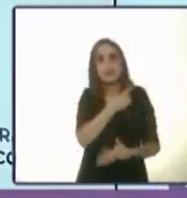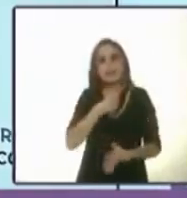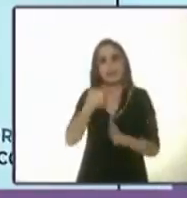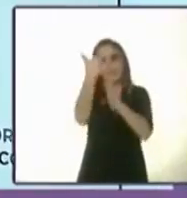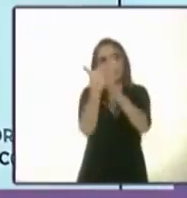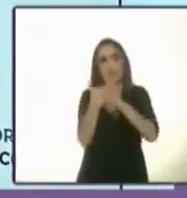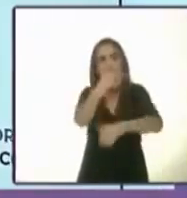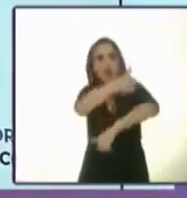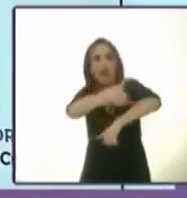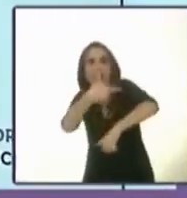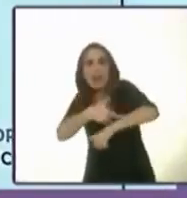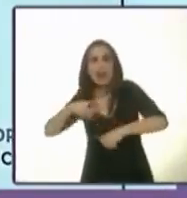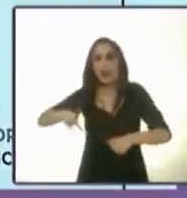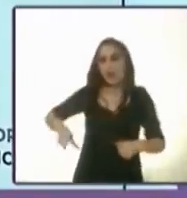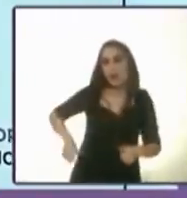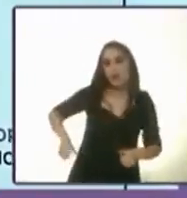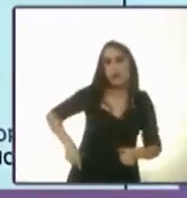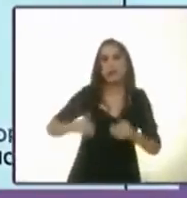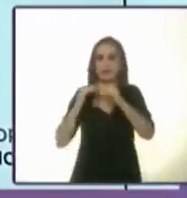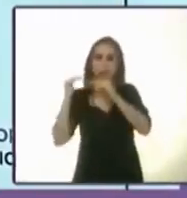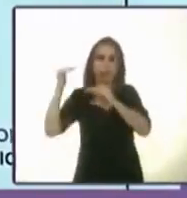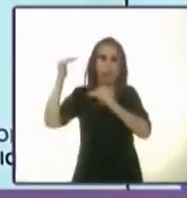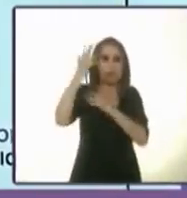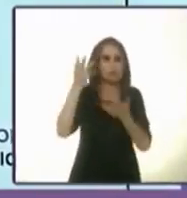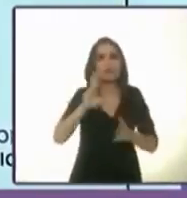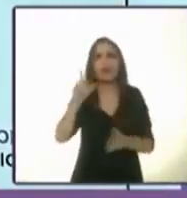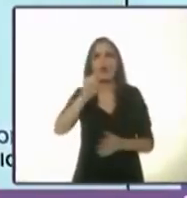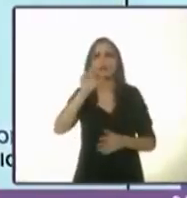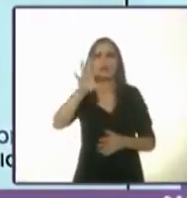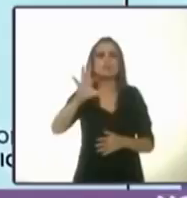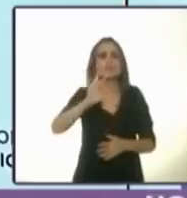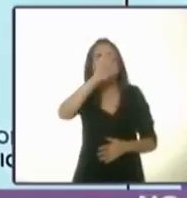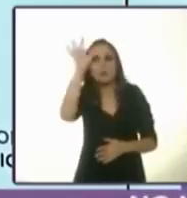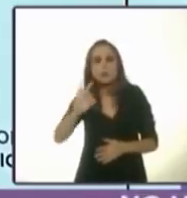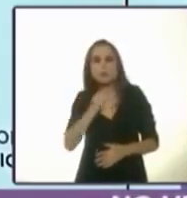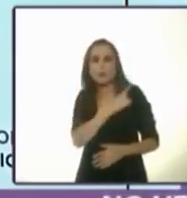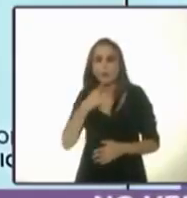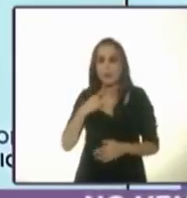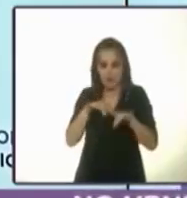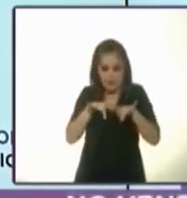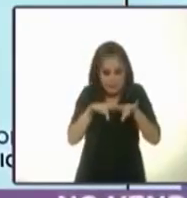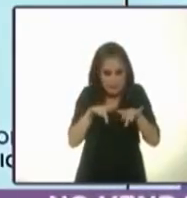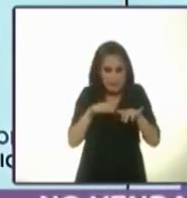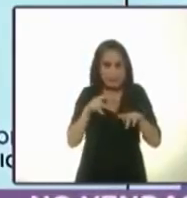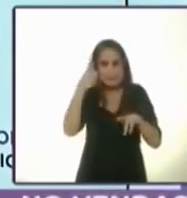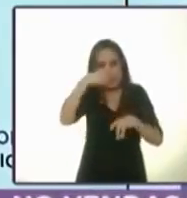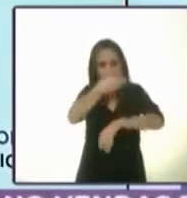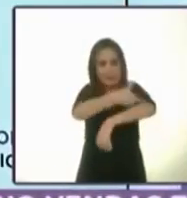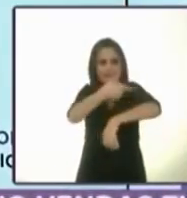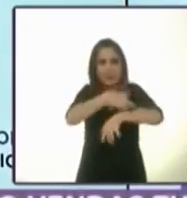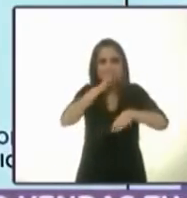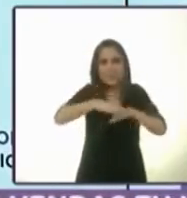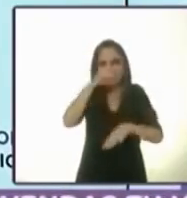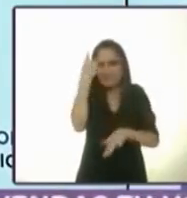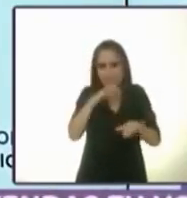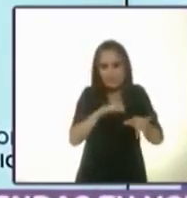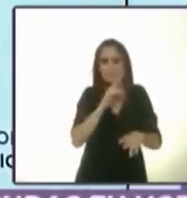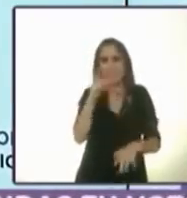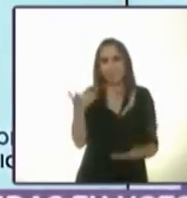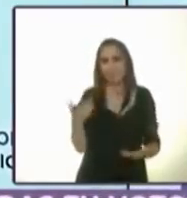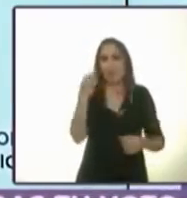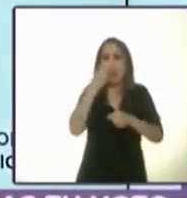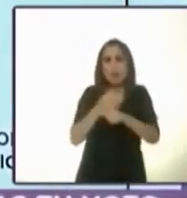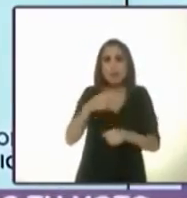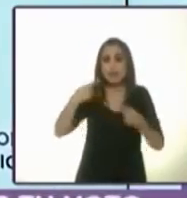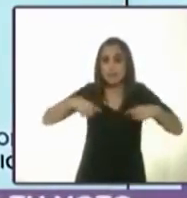la burocracia a la ciudad. Digitalizar el 85% de los trámites. Hoy un empresario se enfrenta a